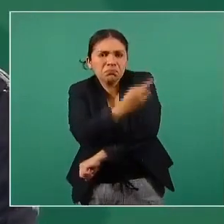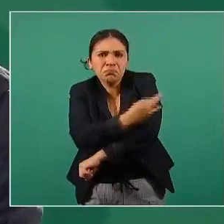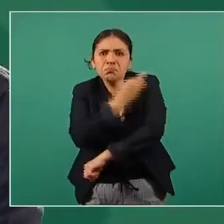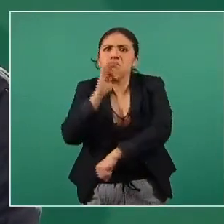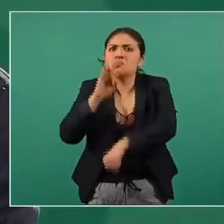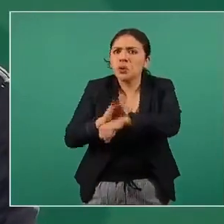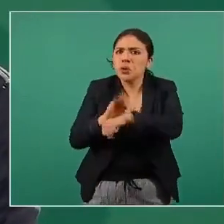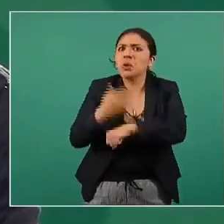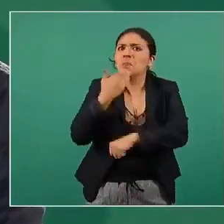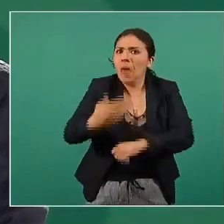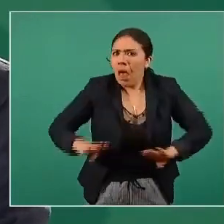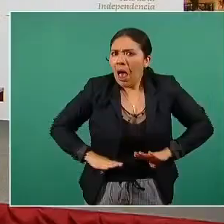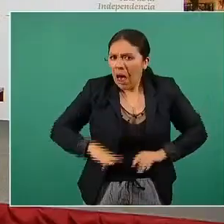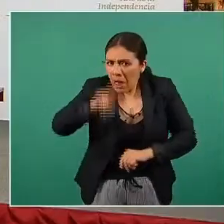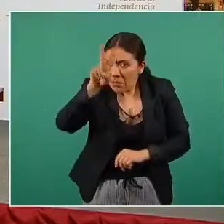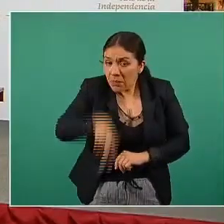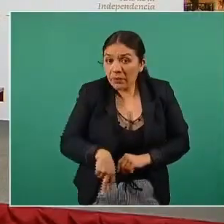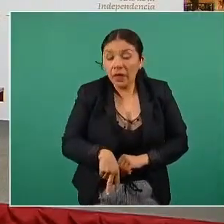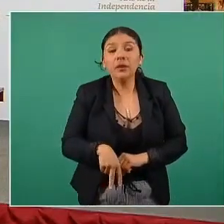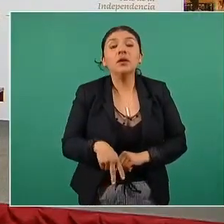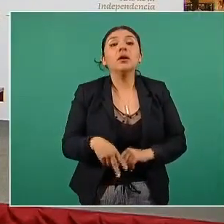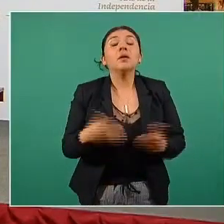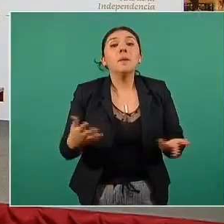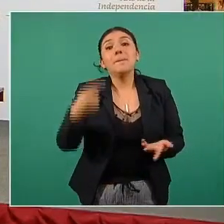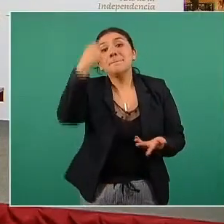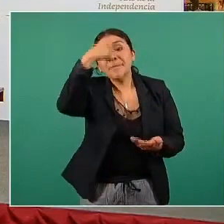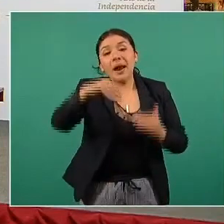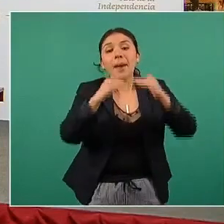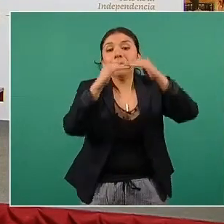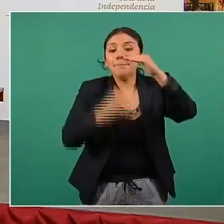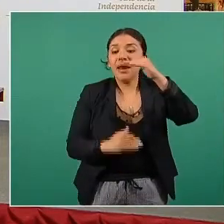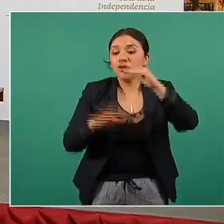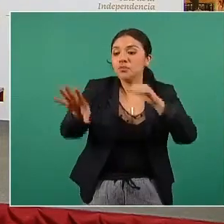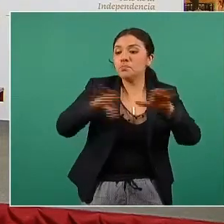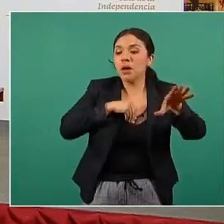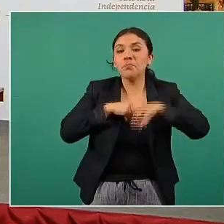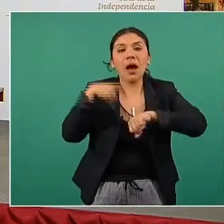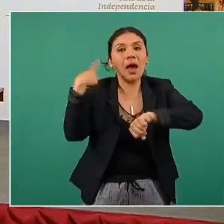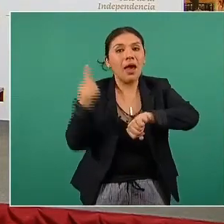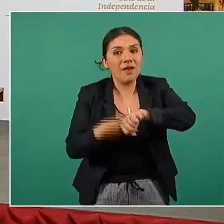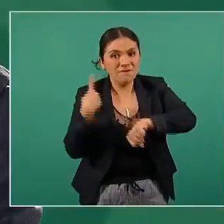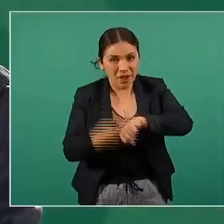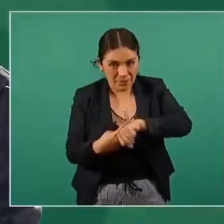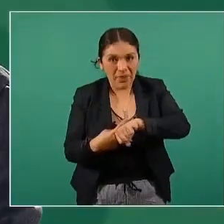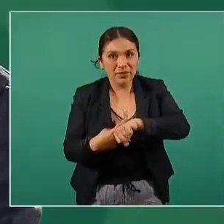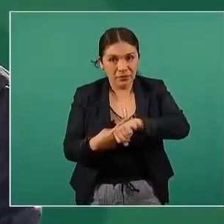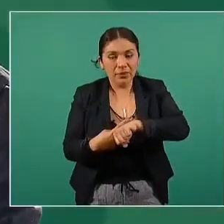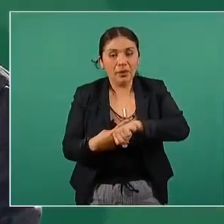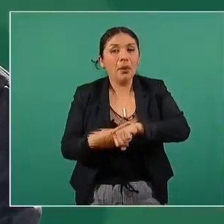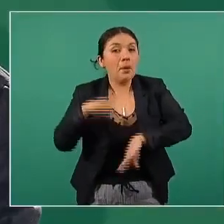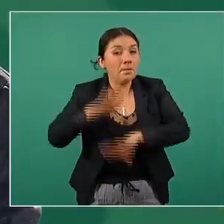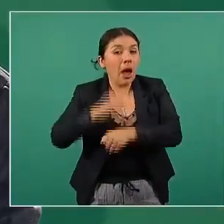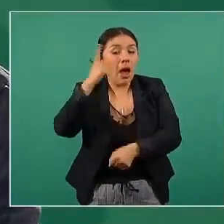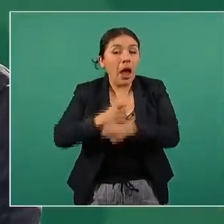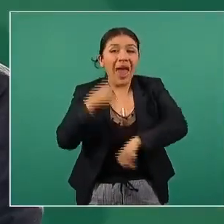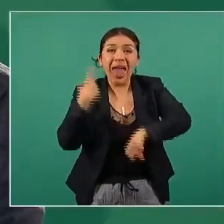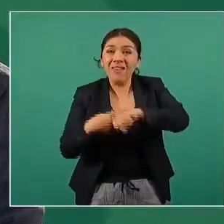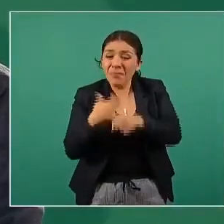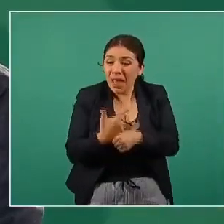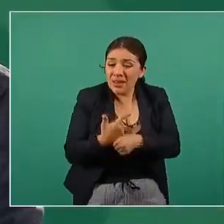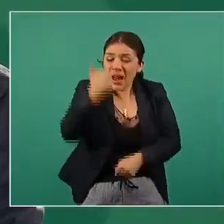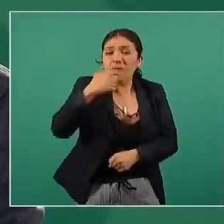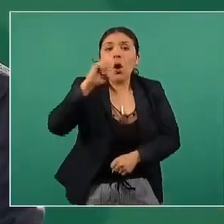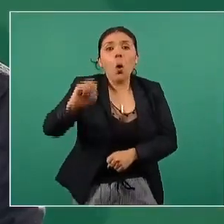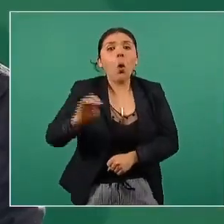en uso en condiciones reales para disminuir el riesgo de enfermedad en particular de enfermedad grave y de